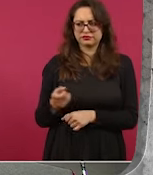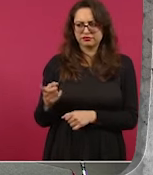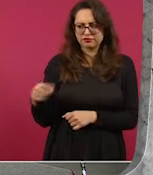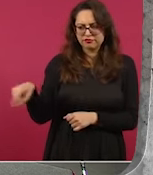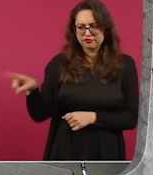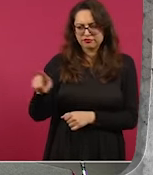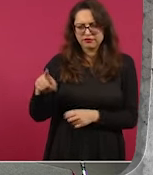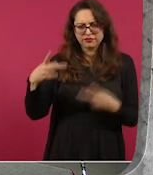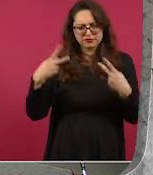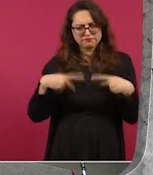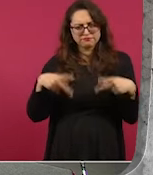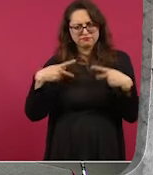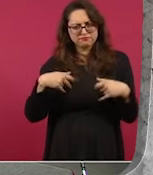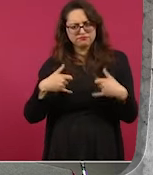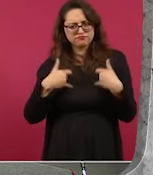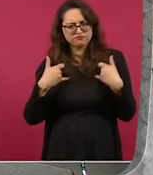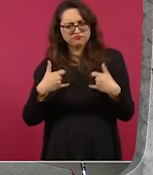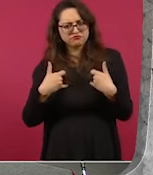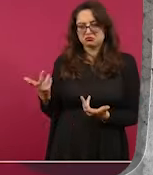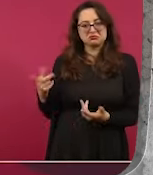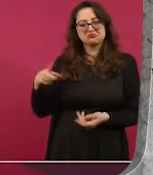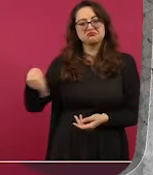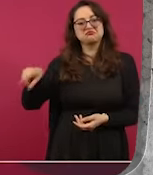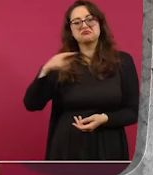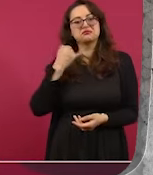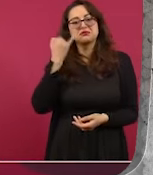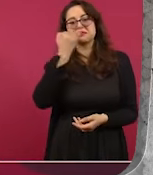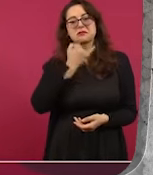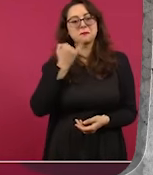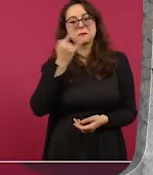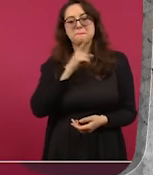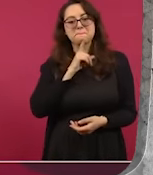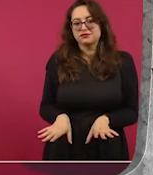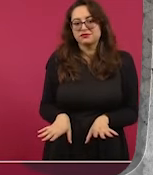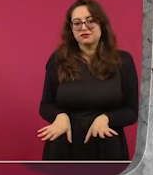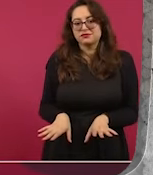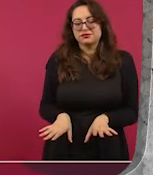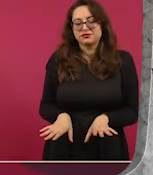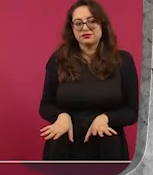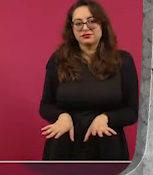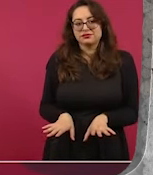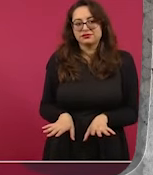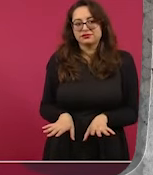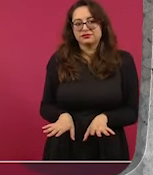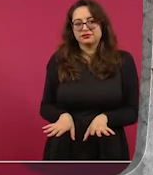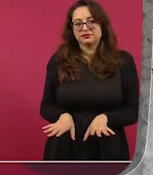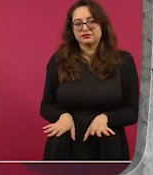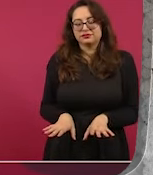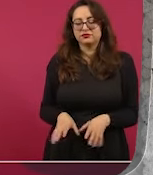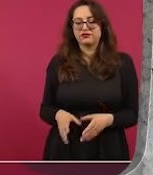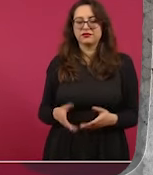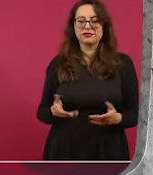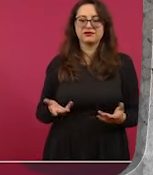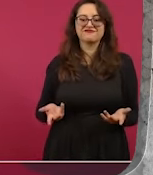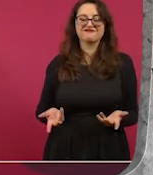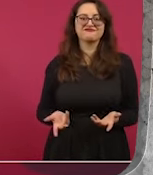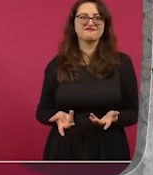de más atrás, o sea, que era tanta la